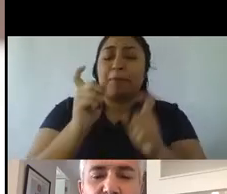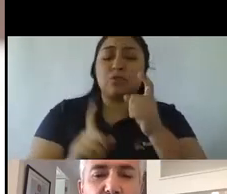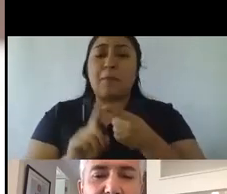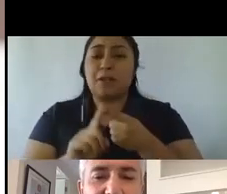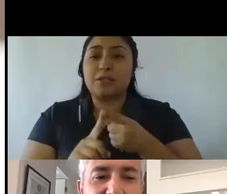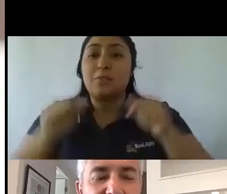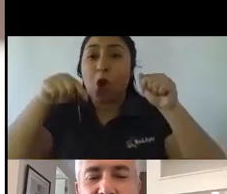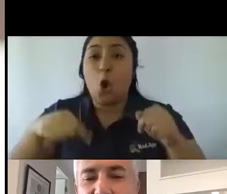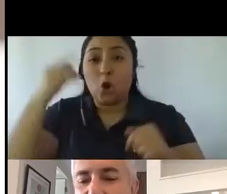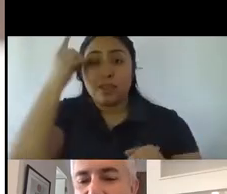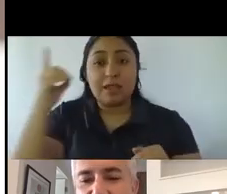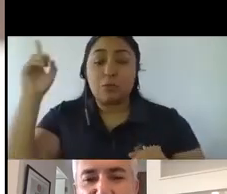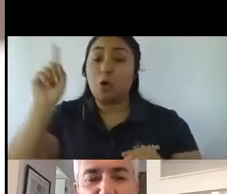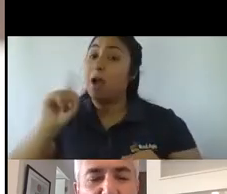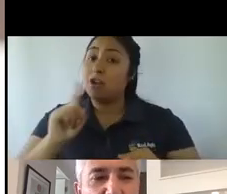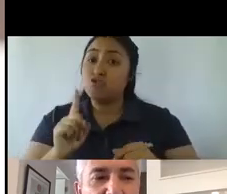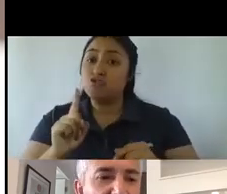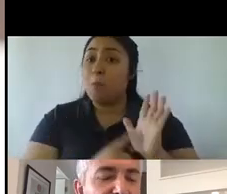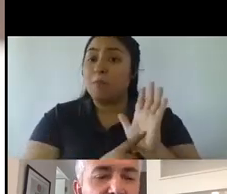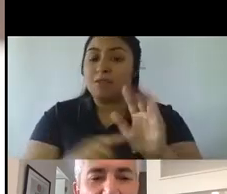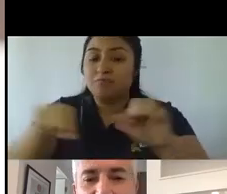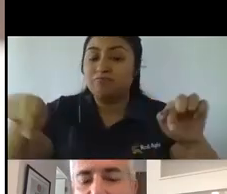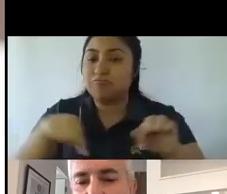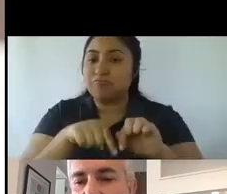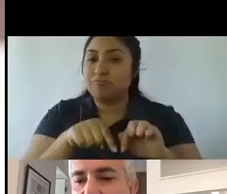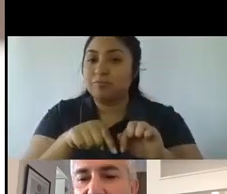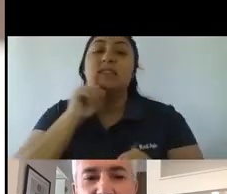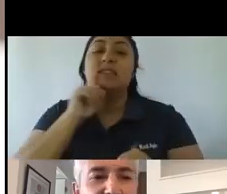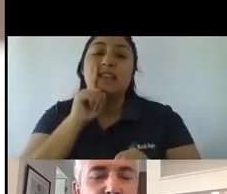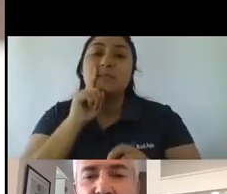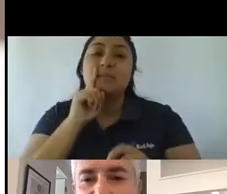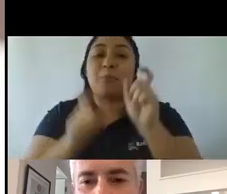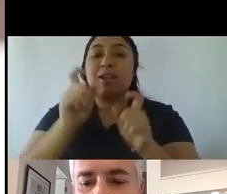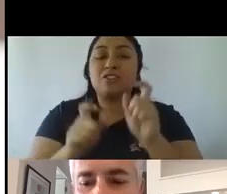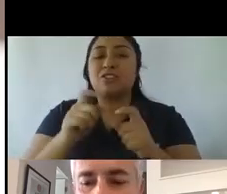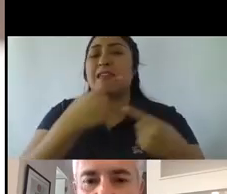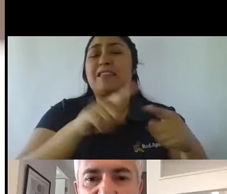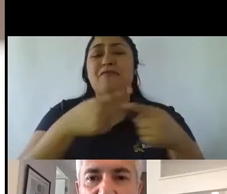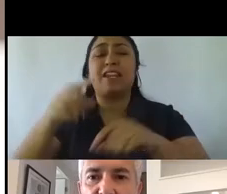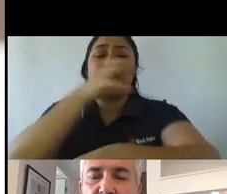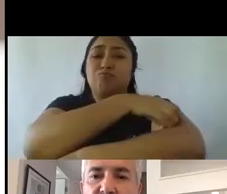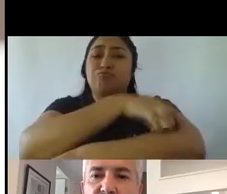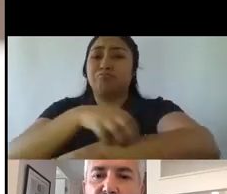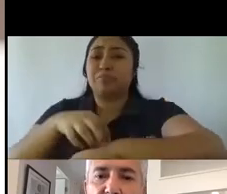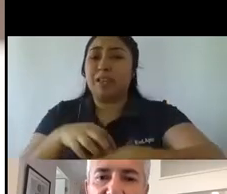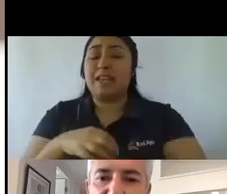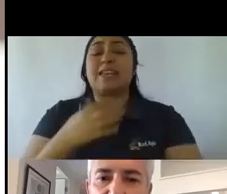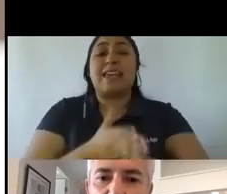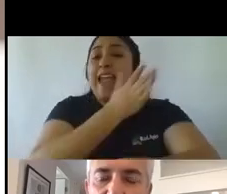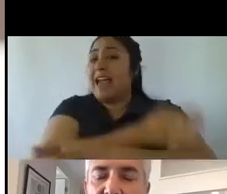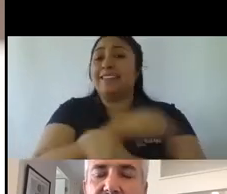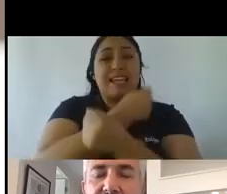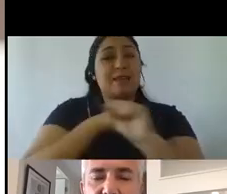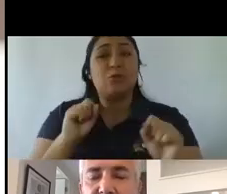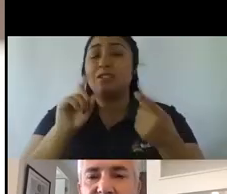ya no son locales. Me encanta eso. Tenemos alumnos que son de Coyhaique, Arica, que era imposible antes que pudieras participar en un programa diplomado, y sin embargo